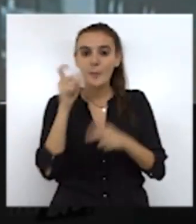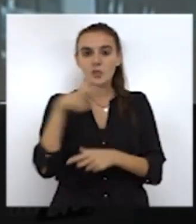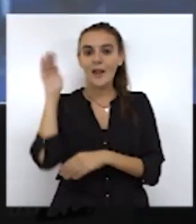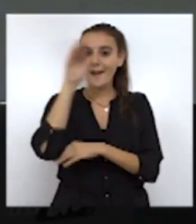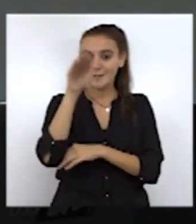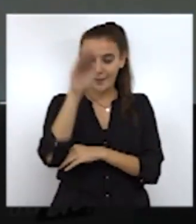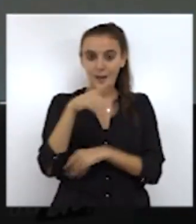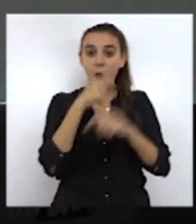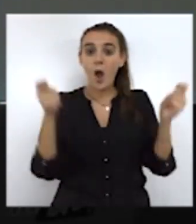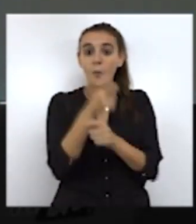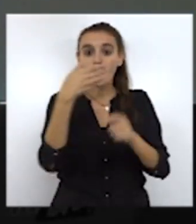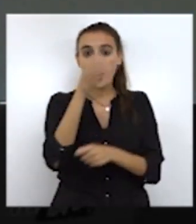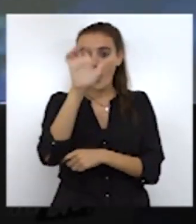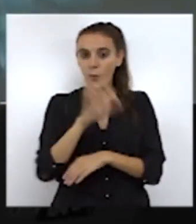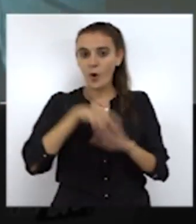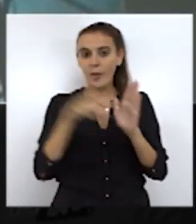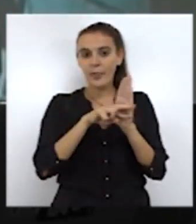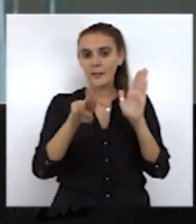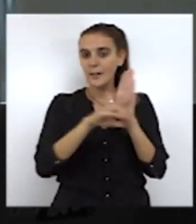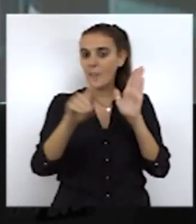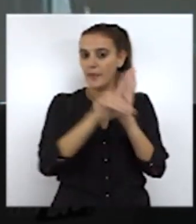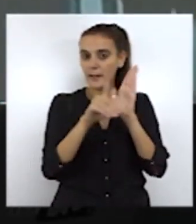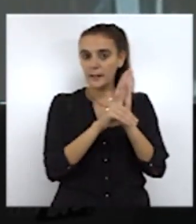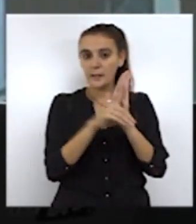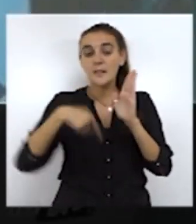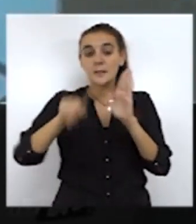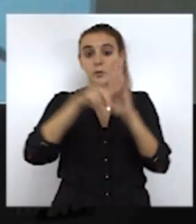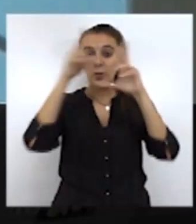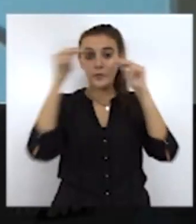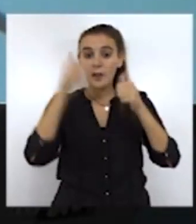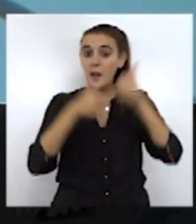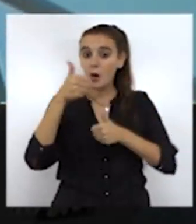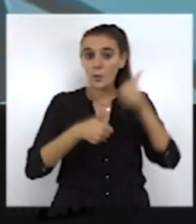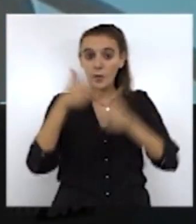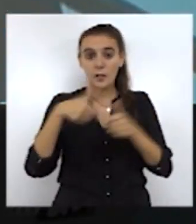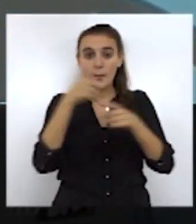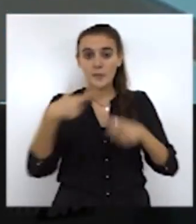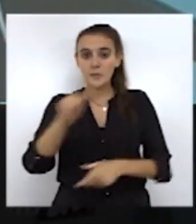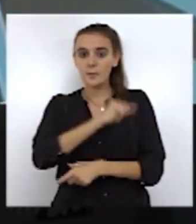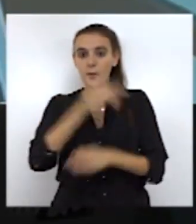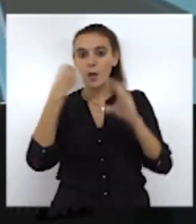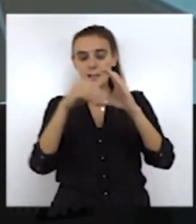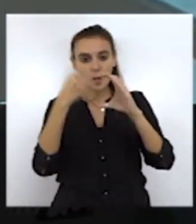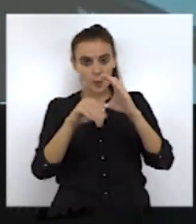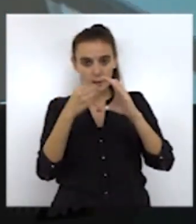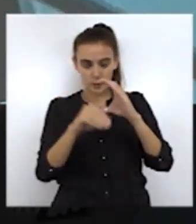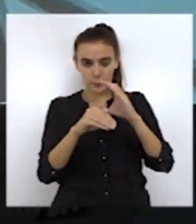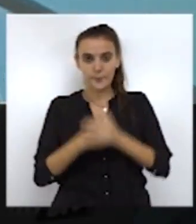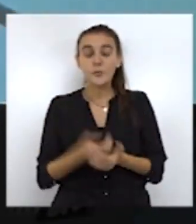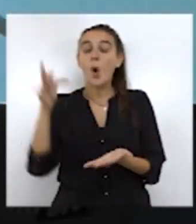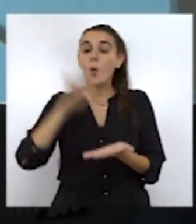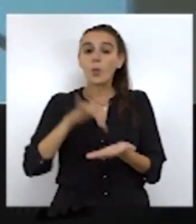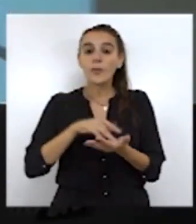extranjeros. La publicación en el BOE del Real Decreto de Prescripción Enfermera y la convocatoria para los premios de la Casa de la Juventud.